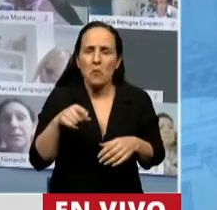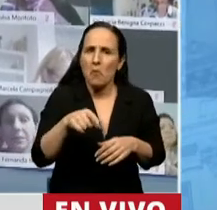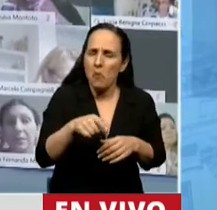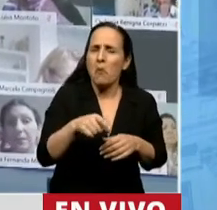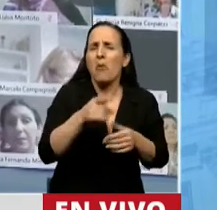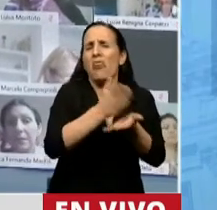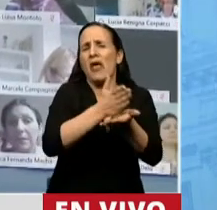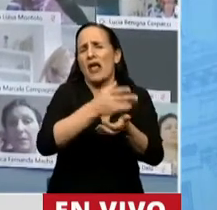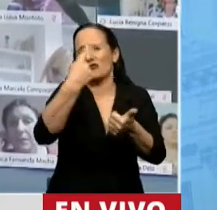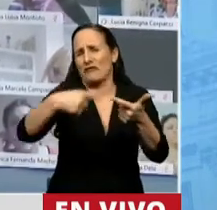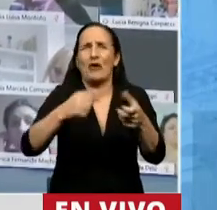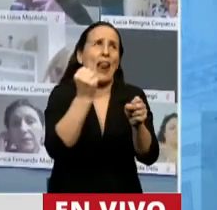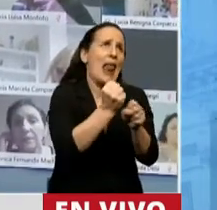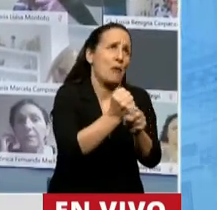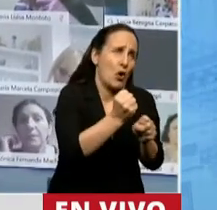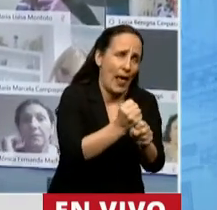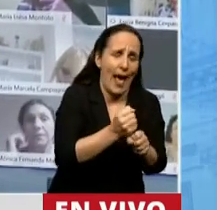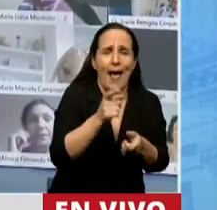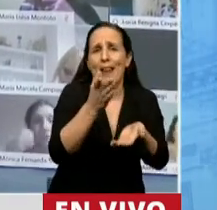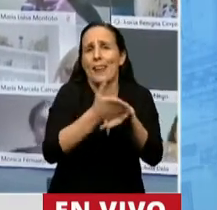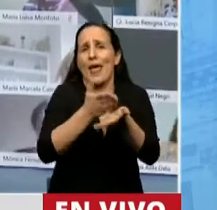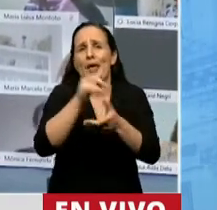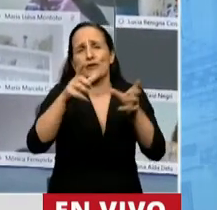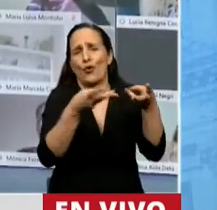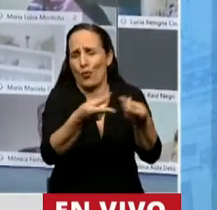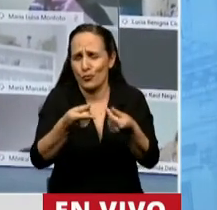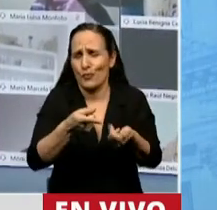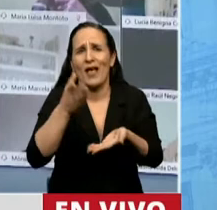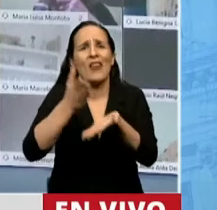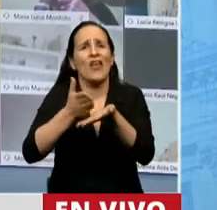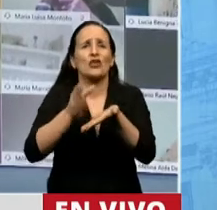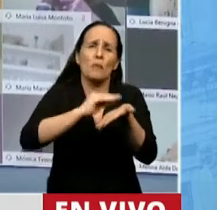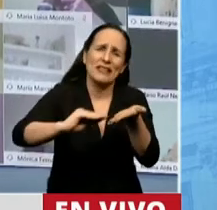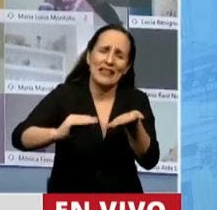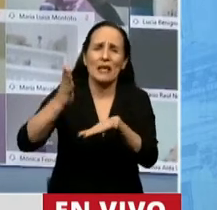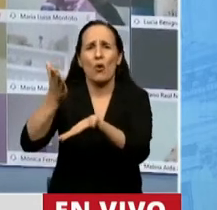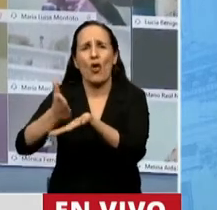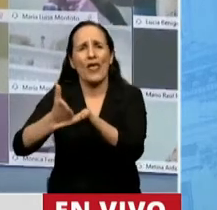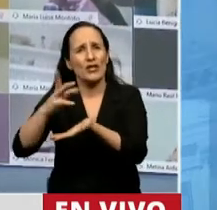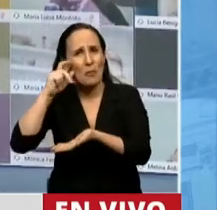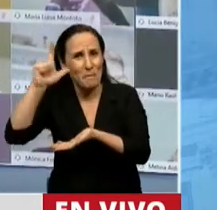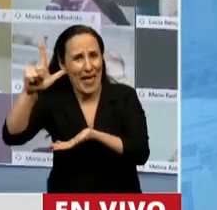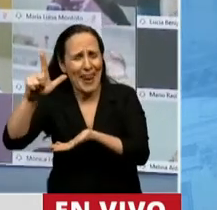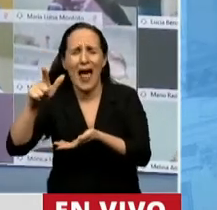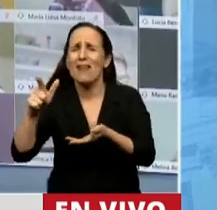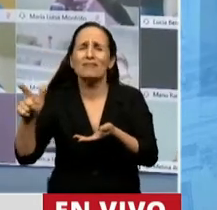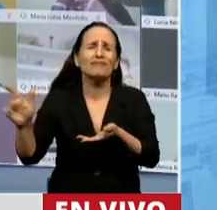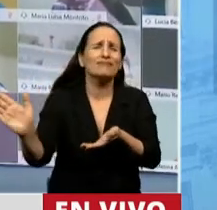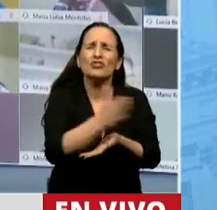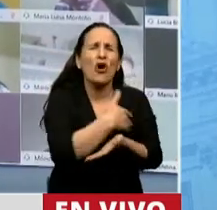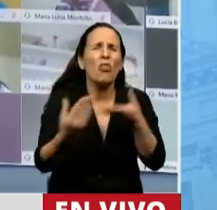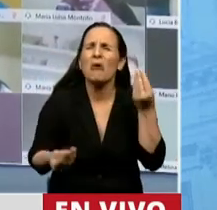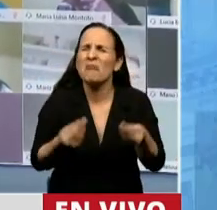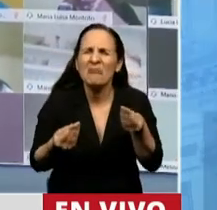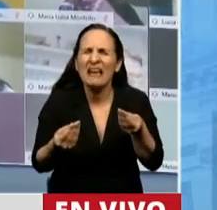derechos laboral, del consumidor, del derecho administrativo y del penal, lo que tratan es de equilibrar la balanza,